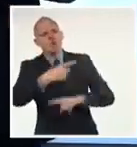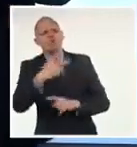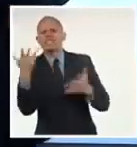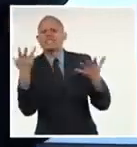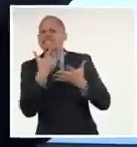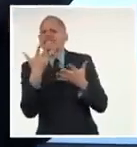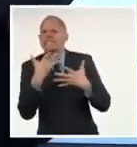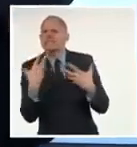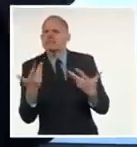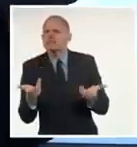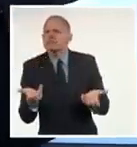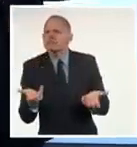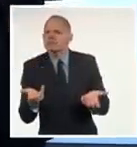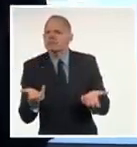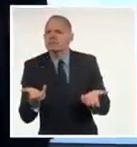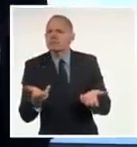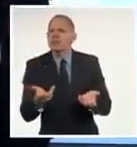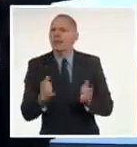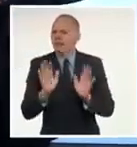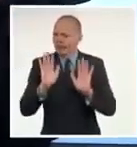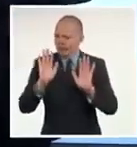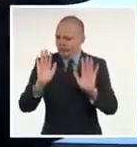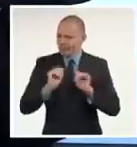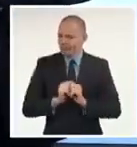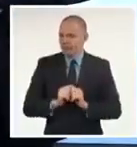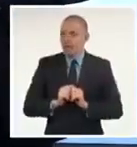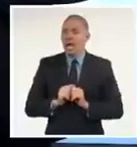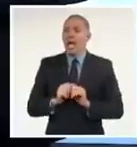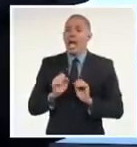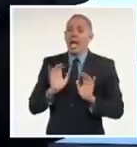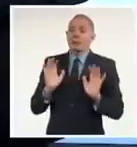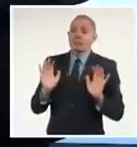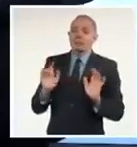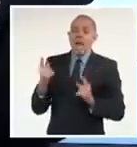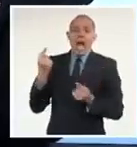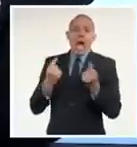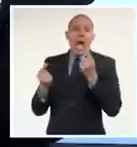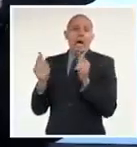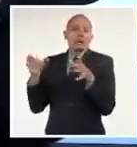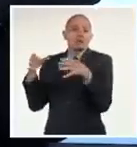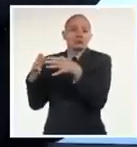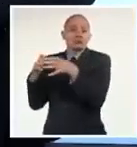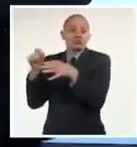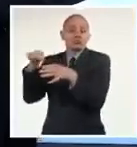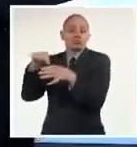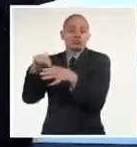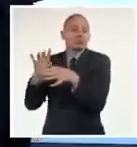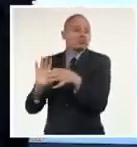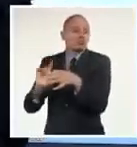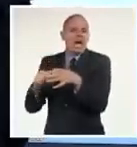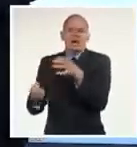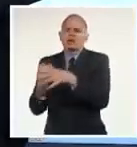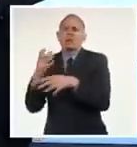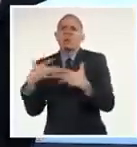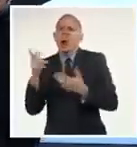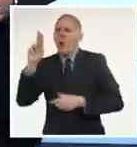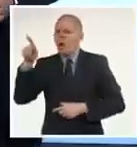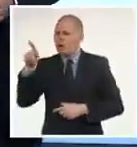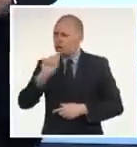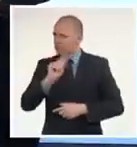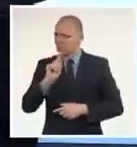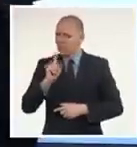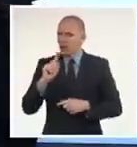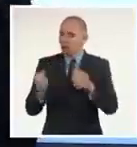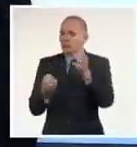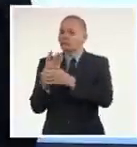cubano y por qué? Bien, lo hace un ente, un ente creado en Islas Caimán, que por sus características y su modo